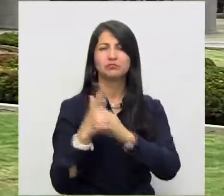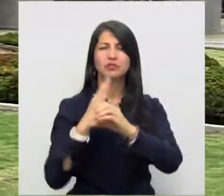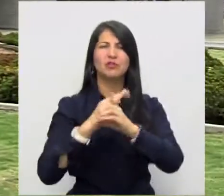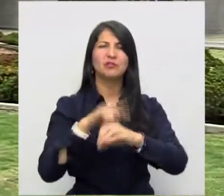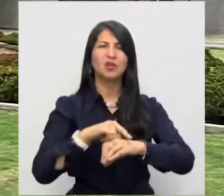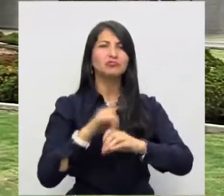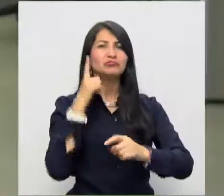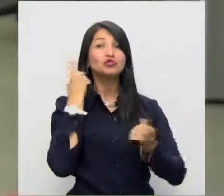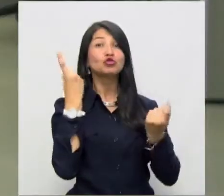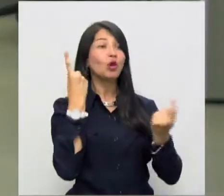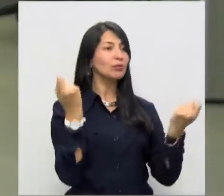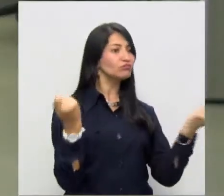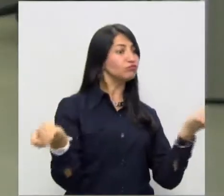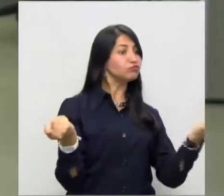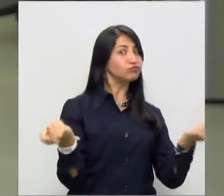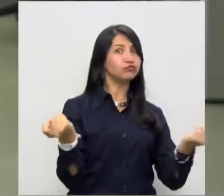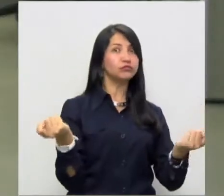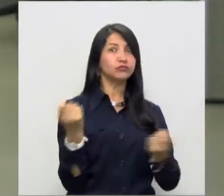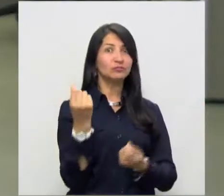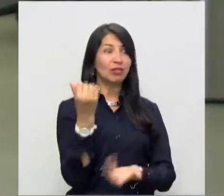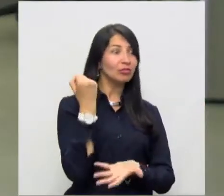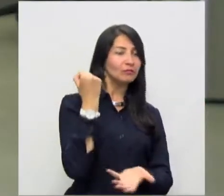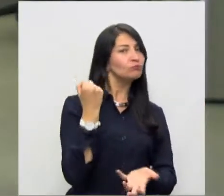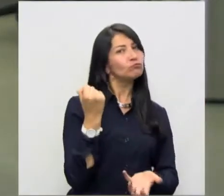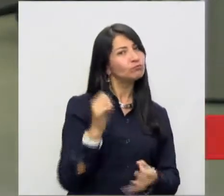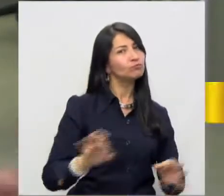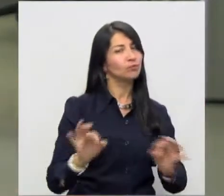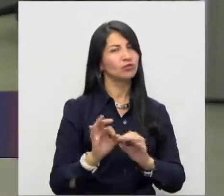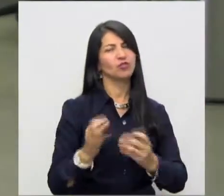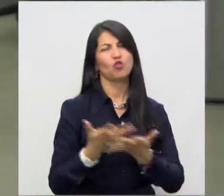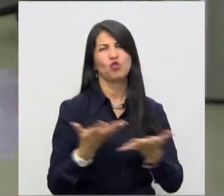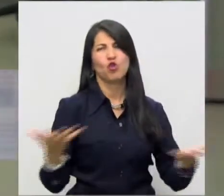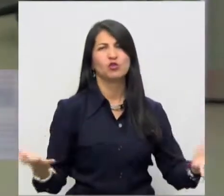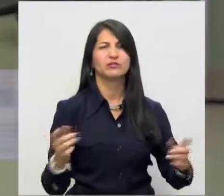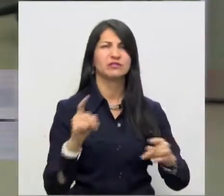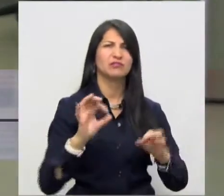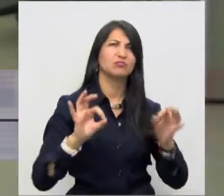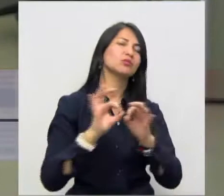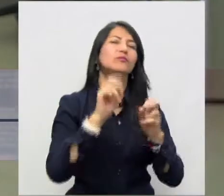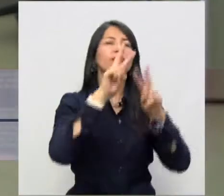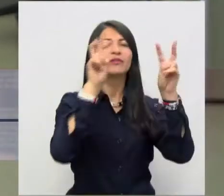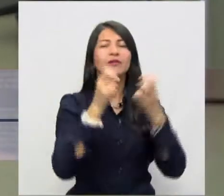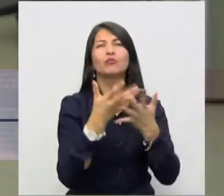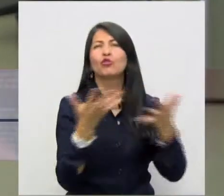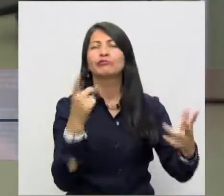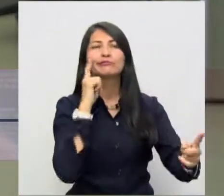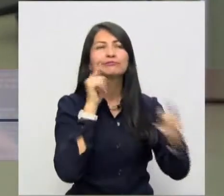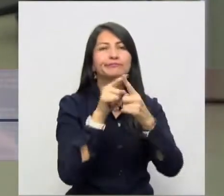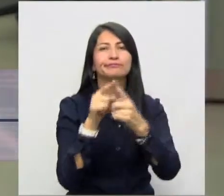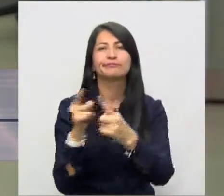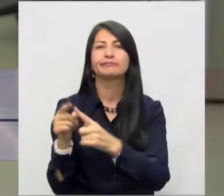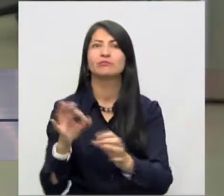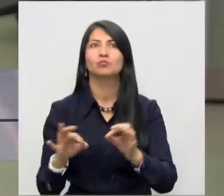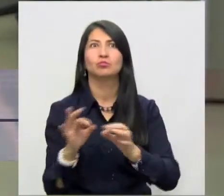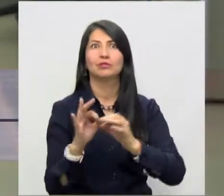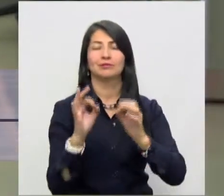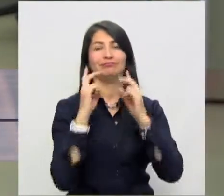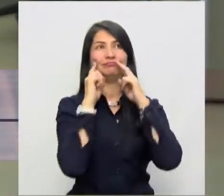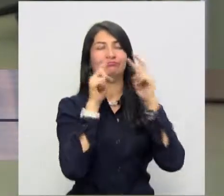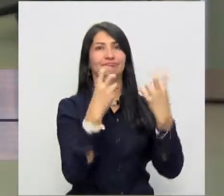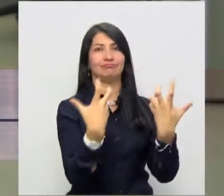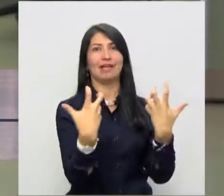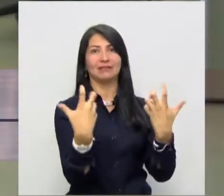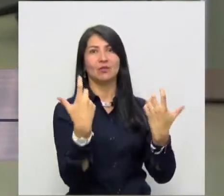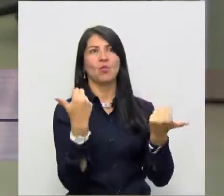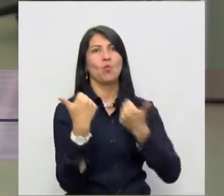del control fiscal. Los temas emblemáticos pues tienen que seguirse resaltando precisamente por eso. Porque son emblemáticos y porque se